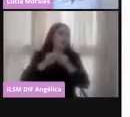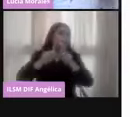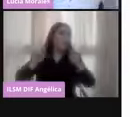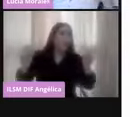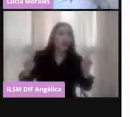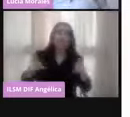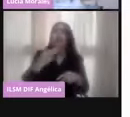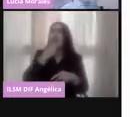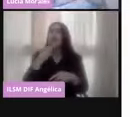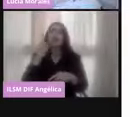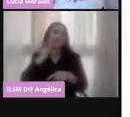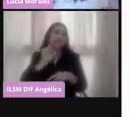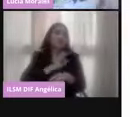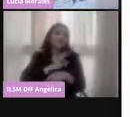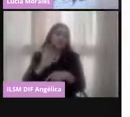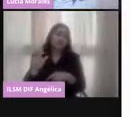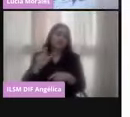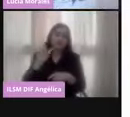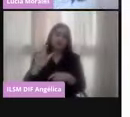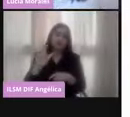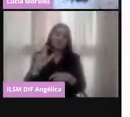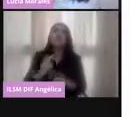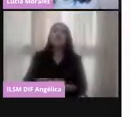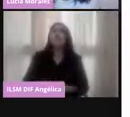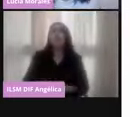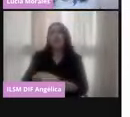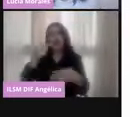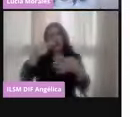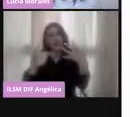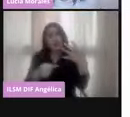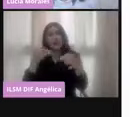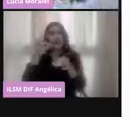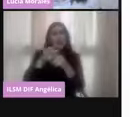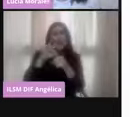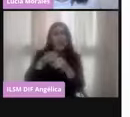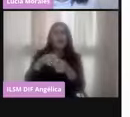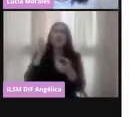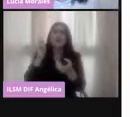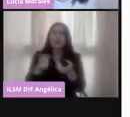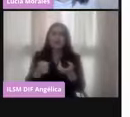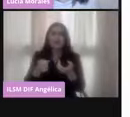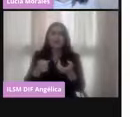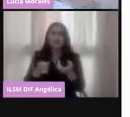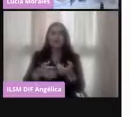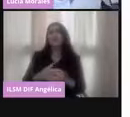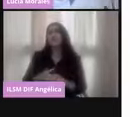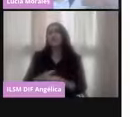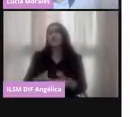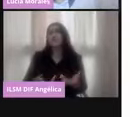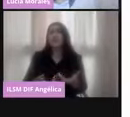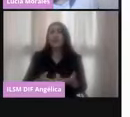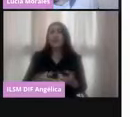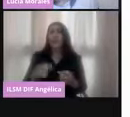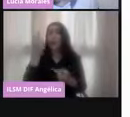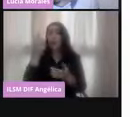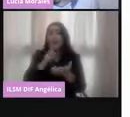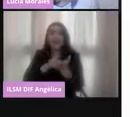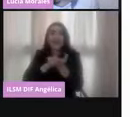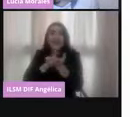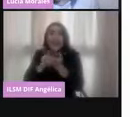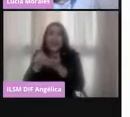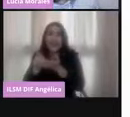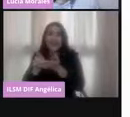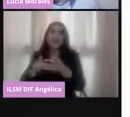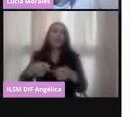Entonces, hablando de las características del voto, ahora quiero que es uno de los derechos y obligaciones de las y los